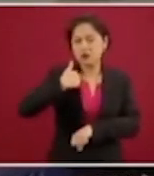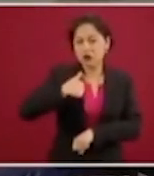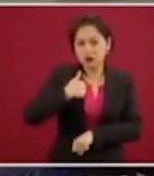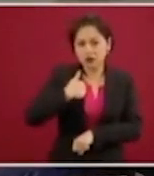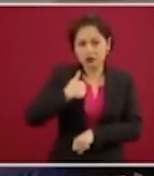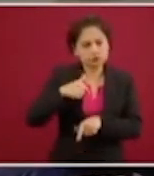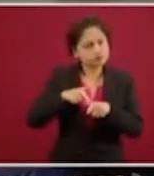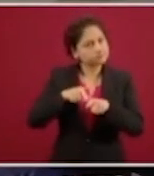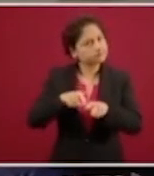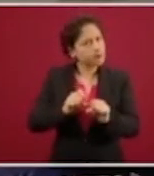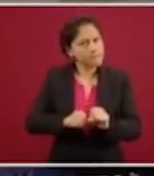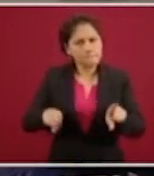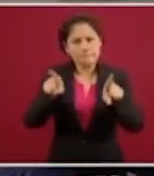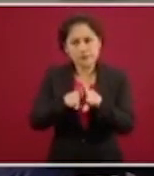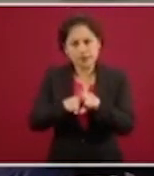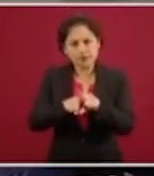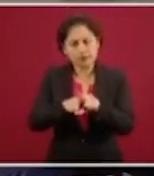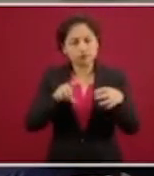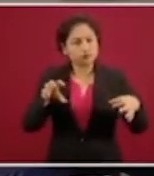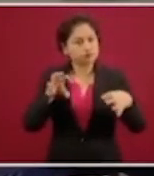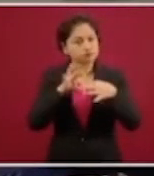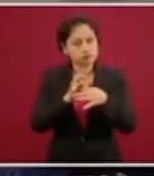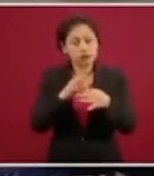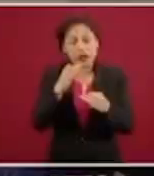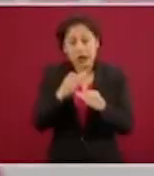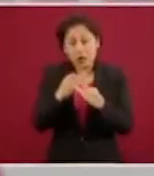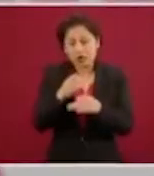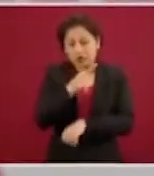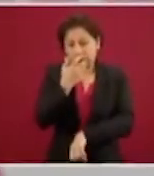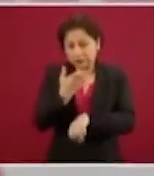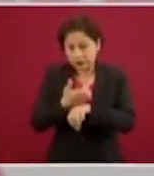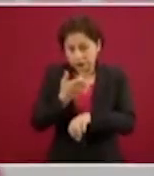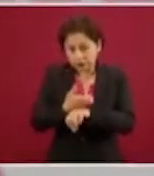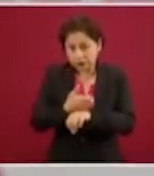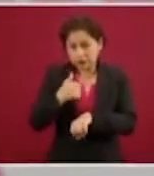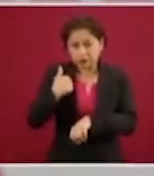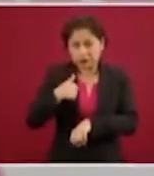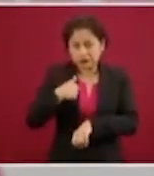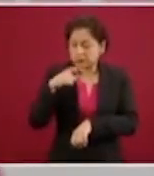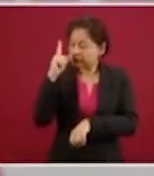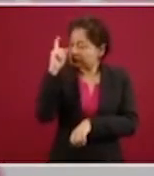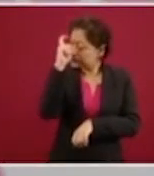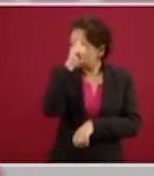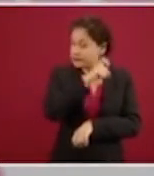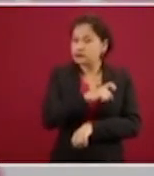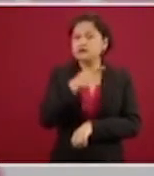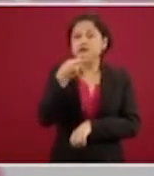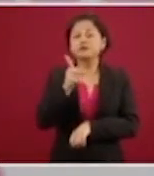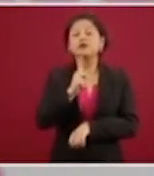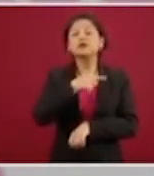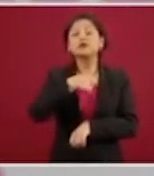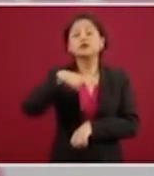seguiremos así. Ellos ahora están en un momento de los más difíciles y estamos cerca, estamos en comunicación